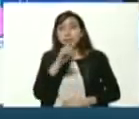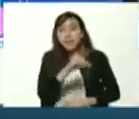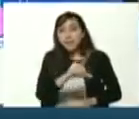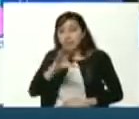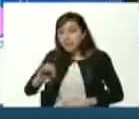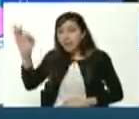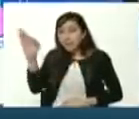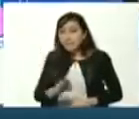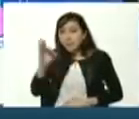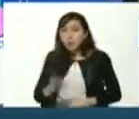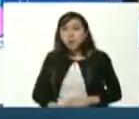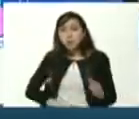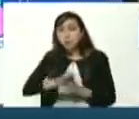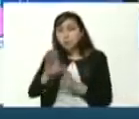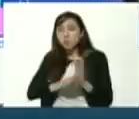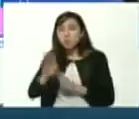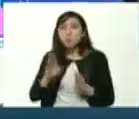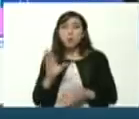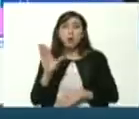de su capacidad de producción